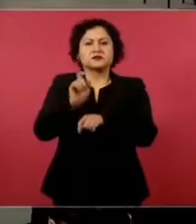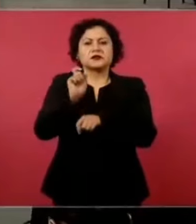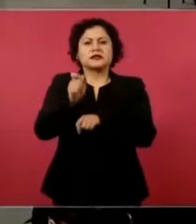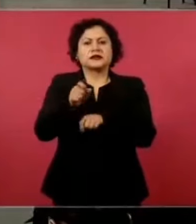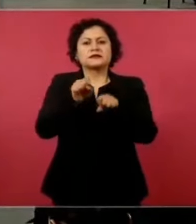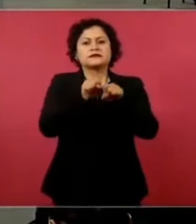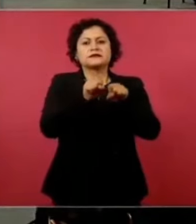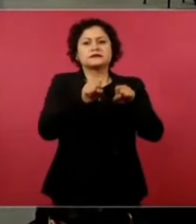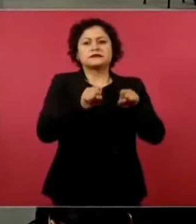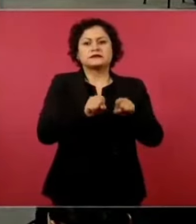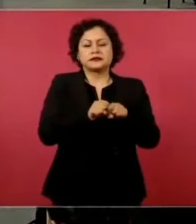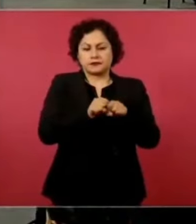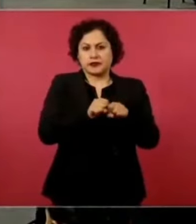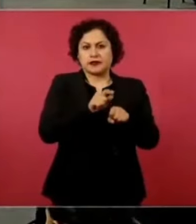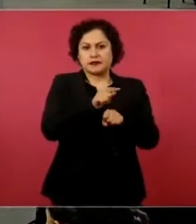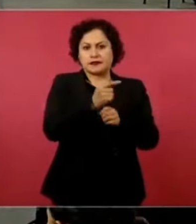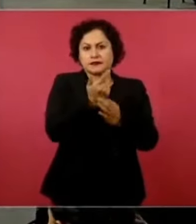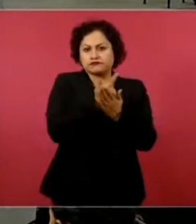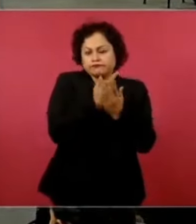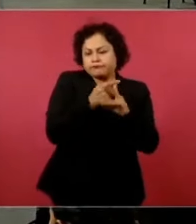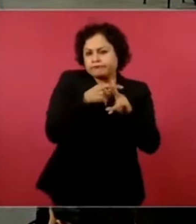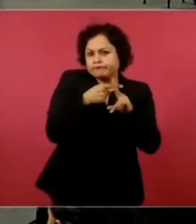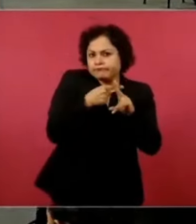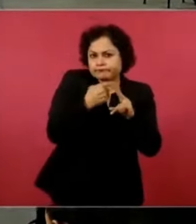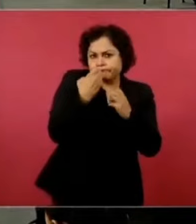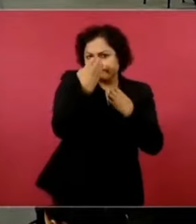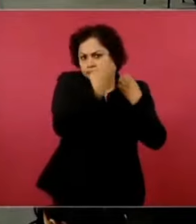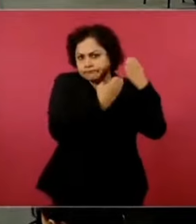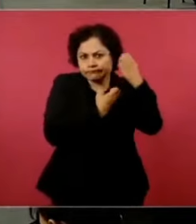el mundo y naturalmente en México.